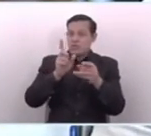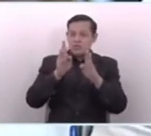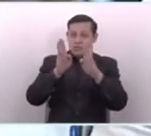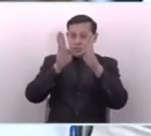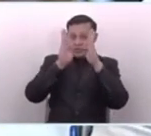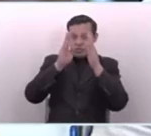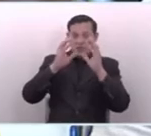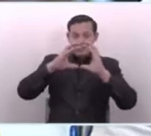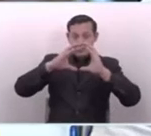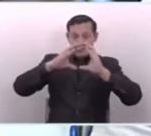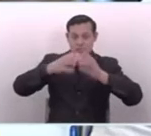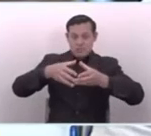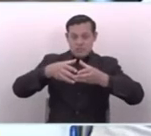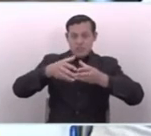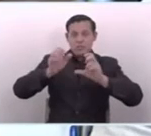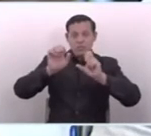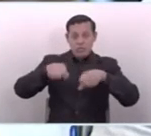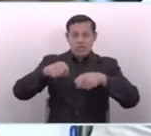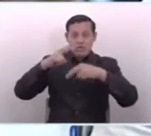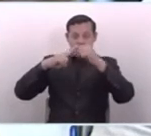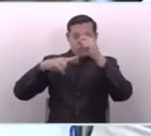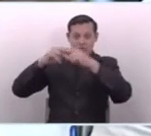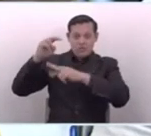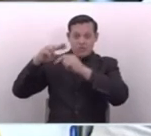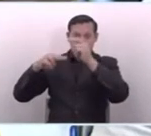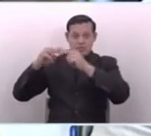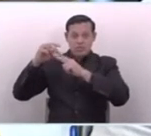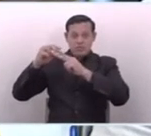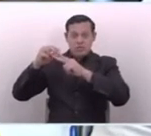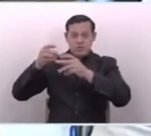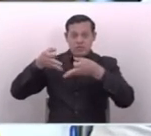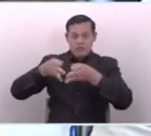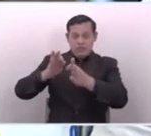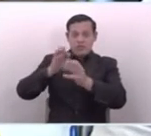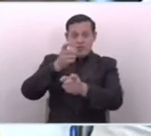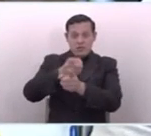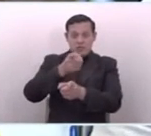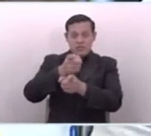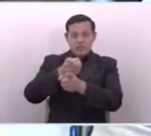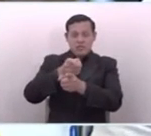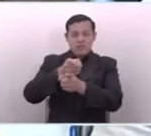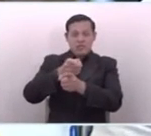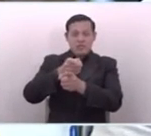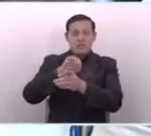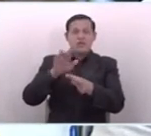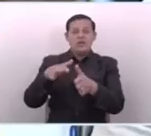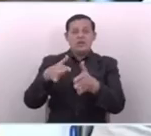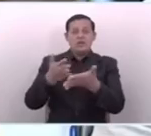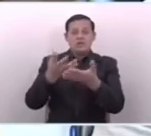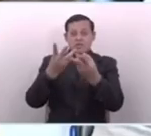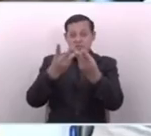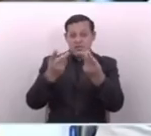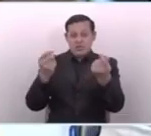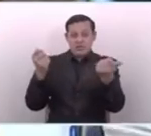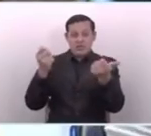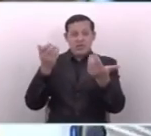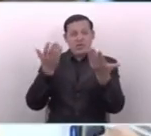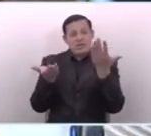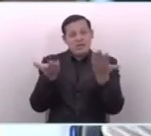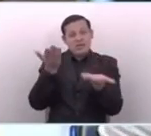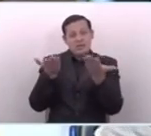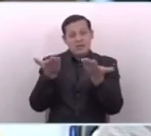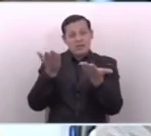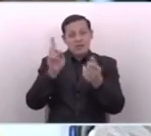a los sectores para poder construir de manera colectiva de cara a solventar quizás